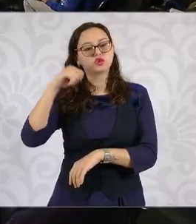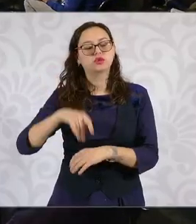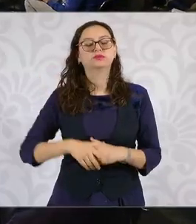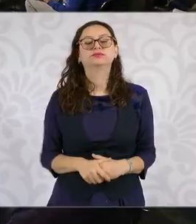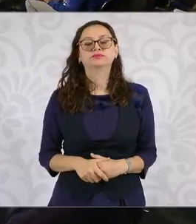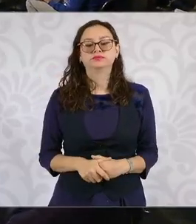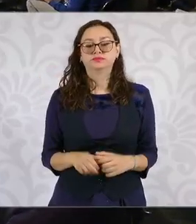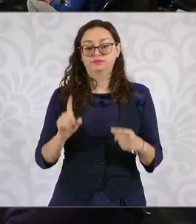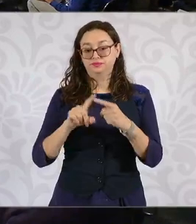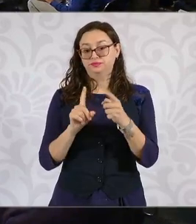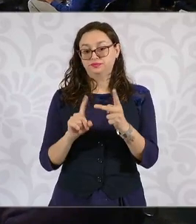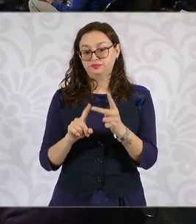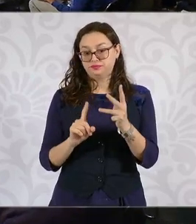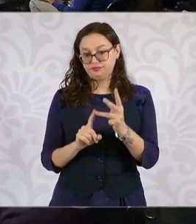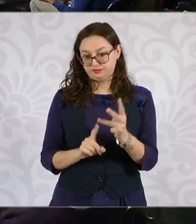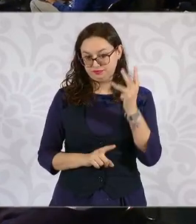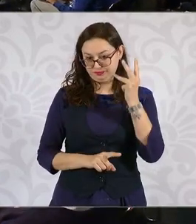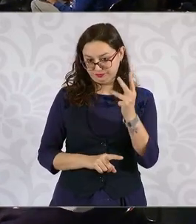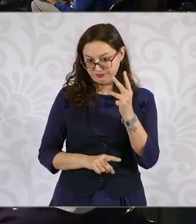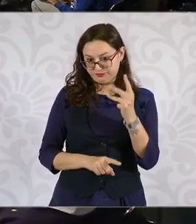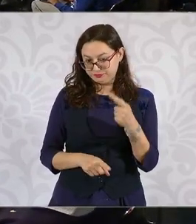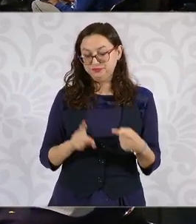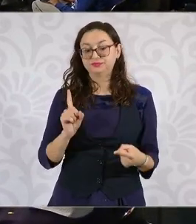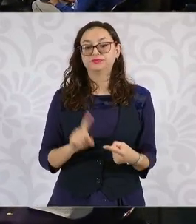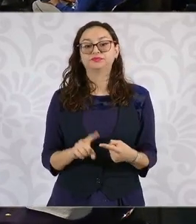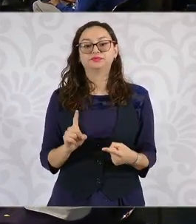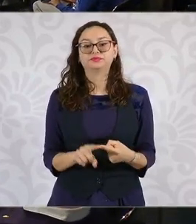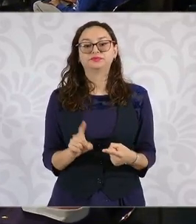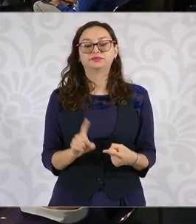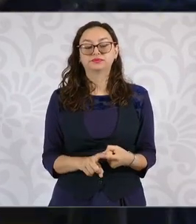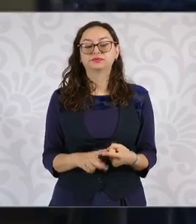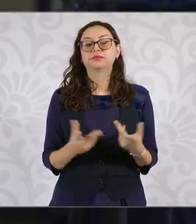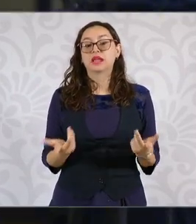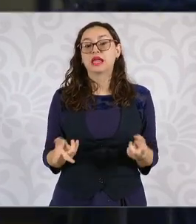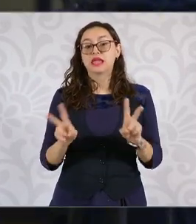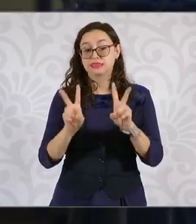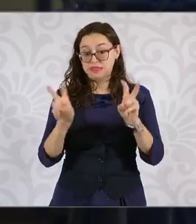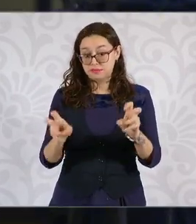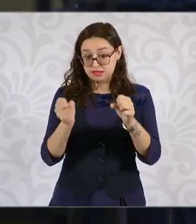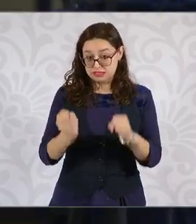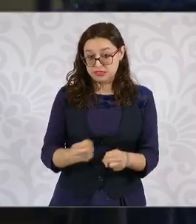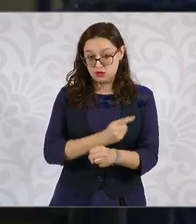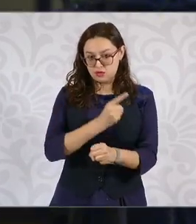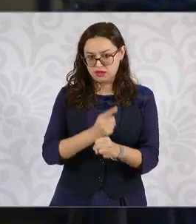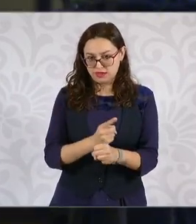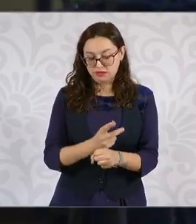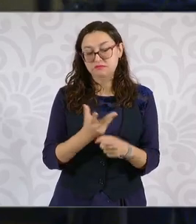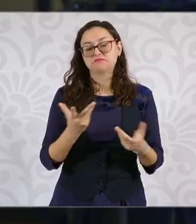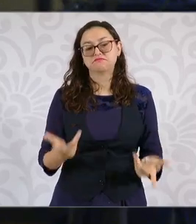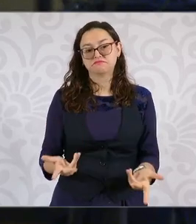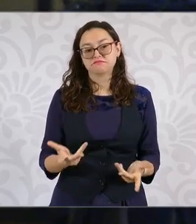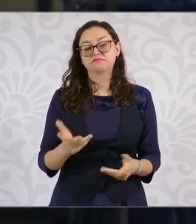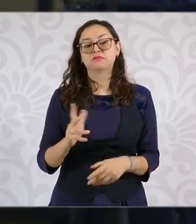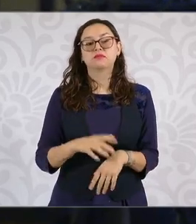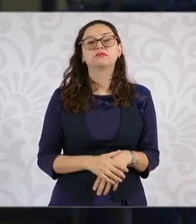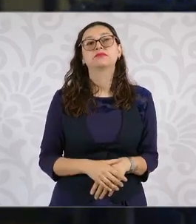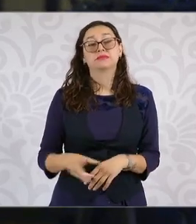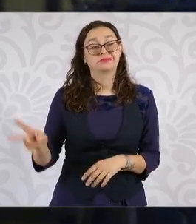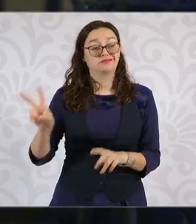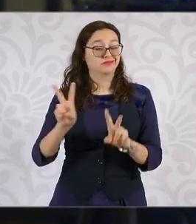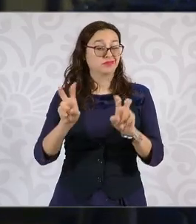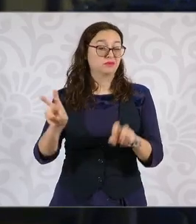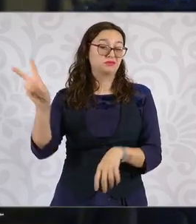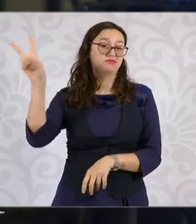que preocupa mucho y tiene que ver con la atención a las causas de inseguridad es el acceso a programas de prevención y tratamiento de adicciones.